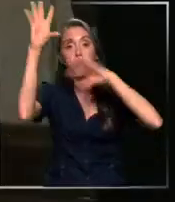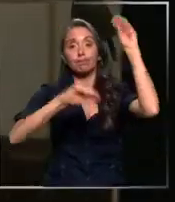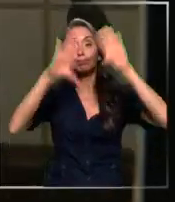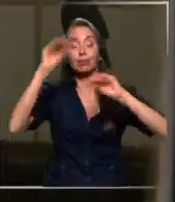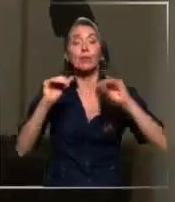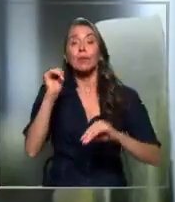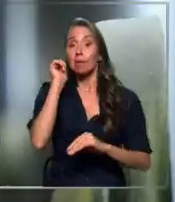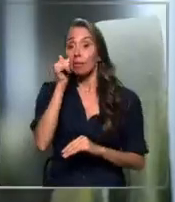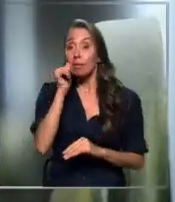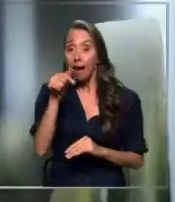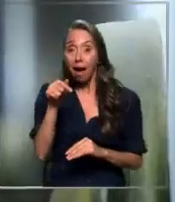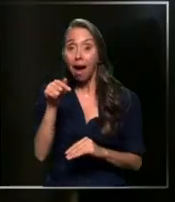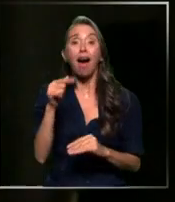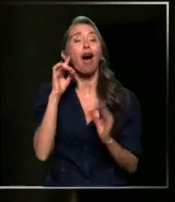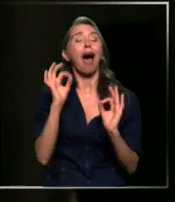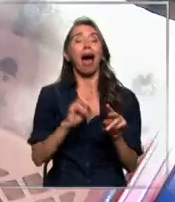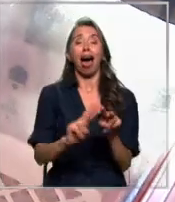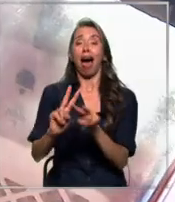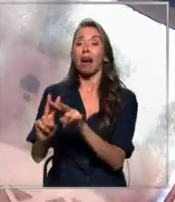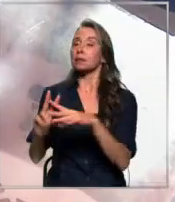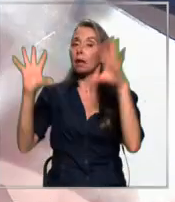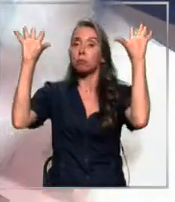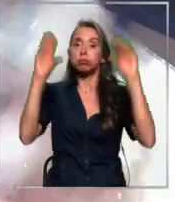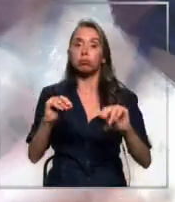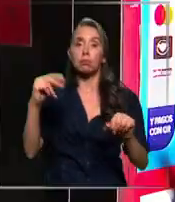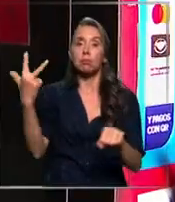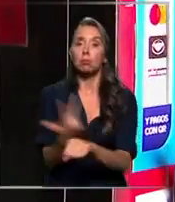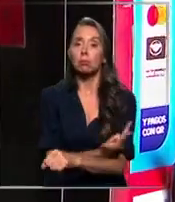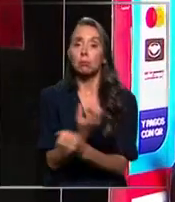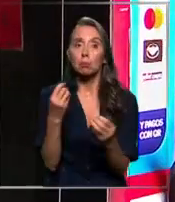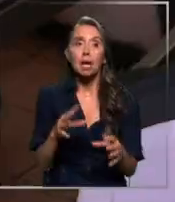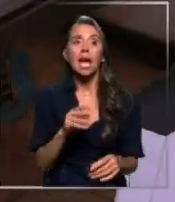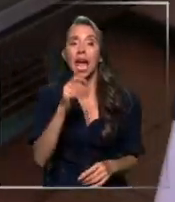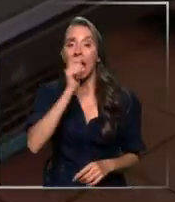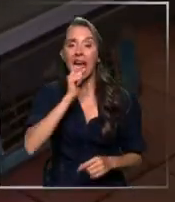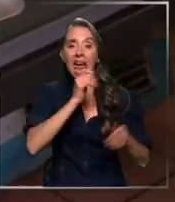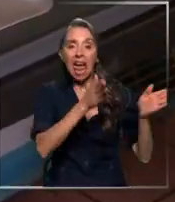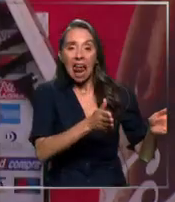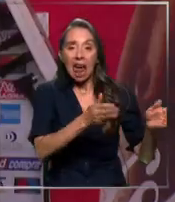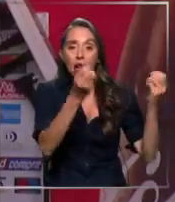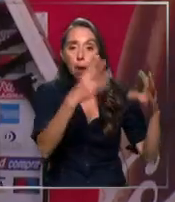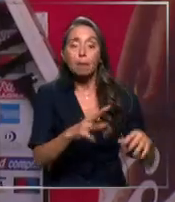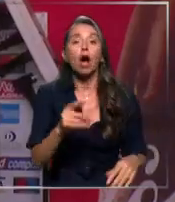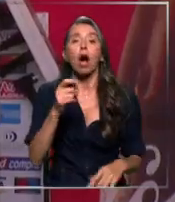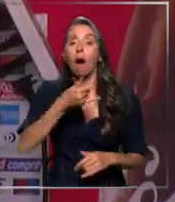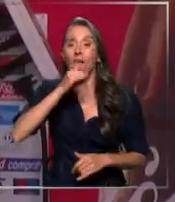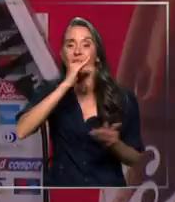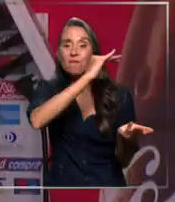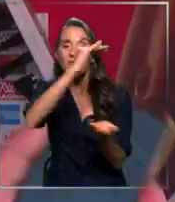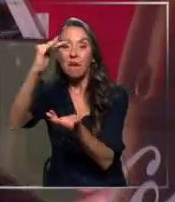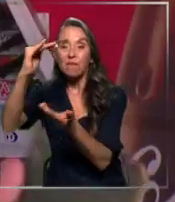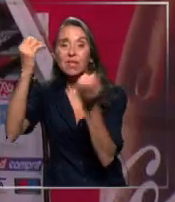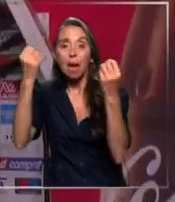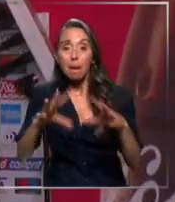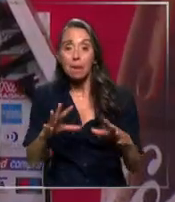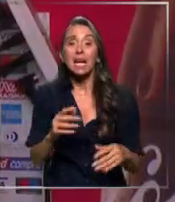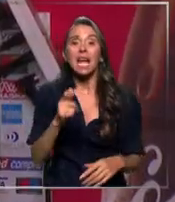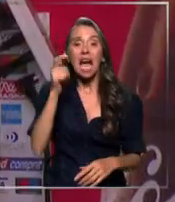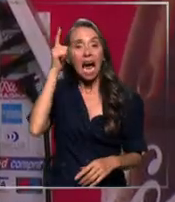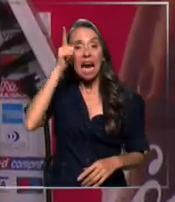cotidianidad perjudicada por este nuevo apagón. Aquí tenemos helado, tenemos bebida, tenemos carne. Y si las máquinas no